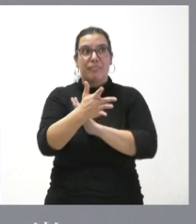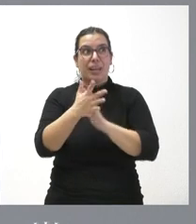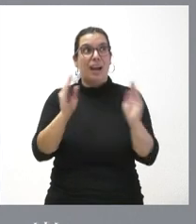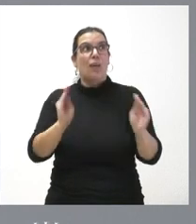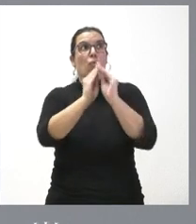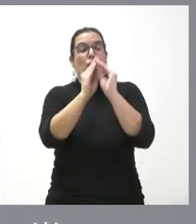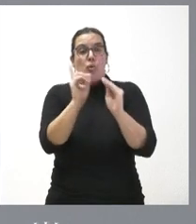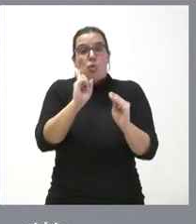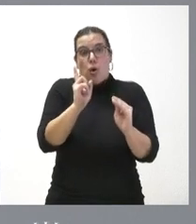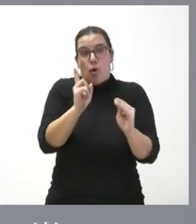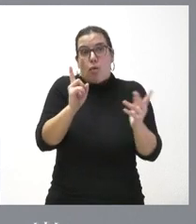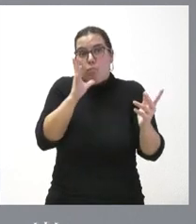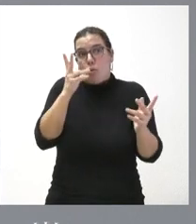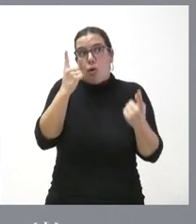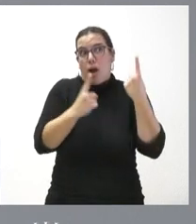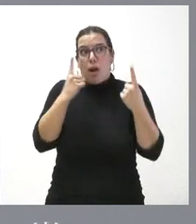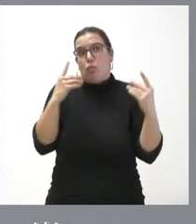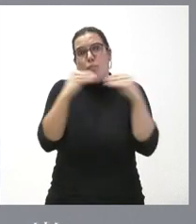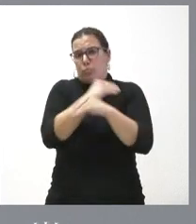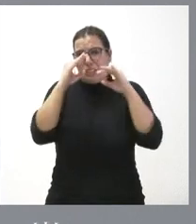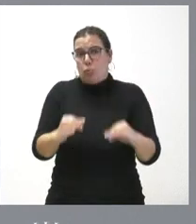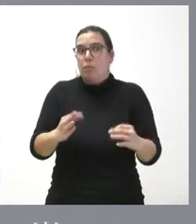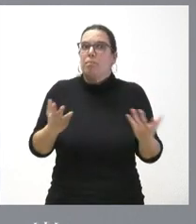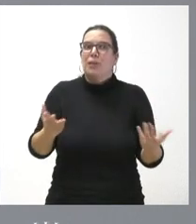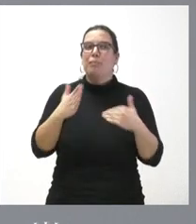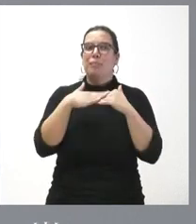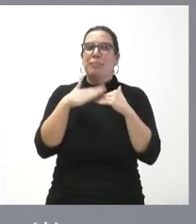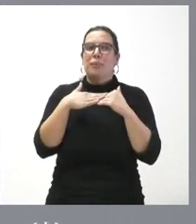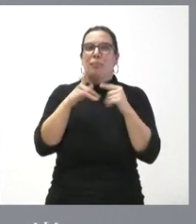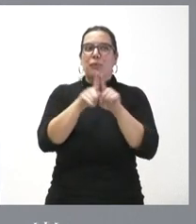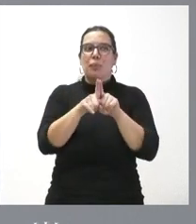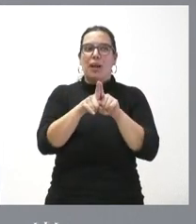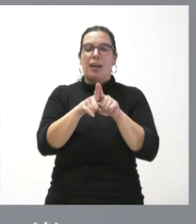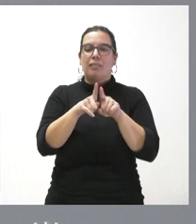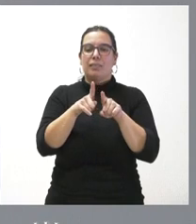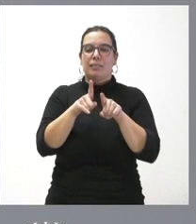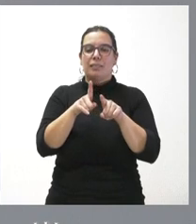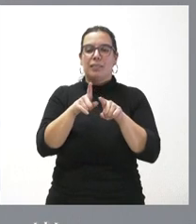encuentro porque sobre algunos de esos puntos será imposible pero sí al menos que daremos un ejemplo